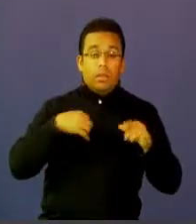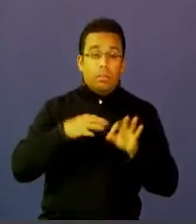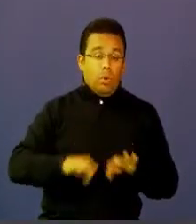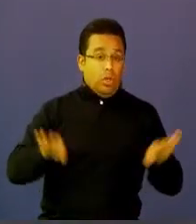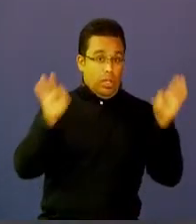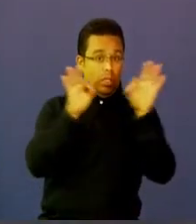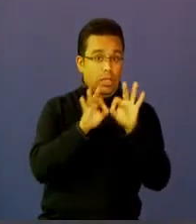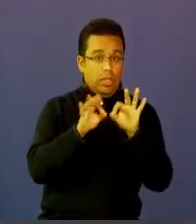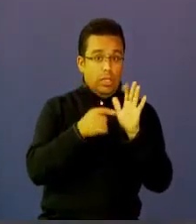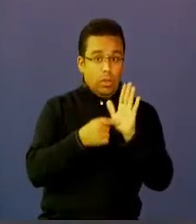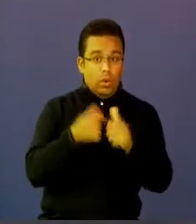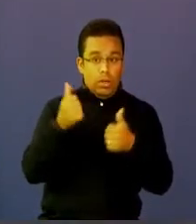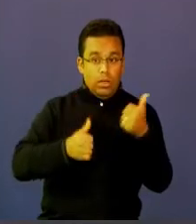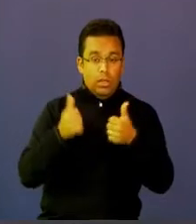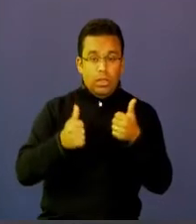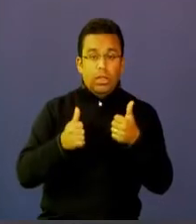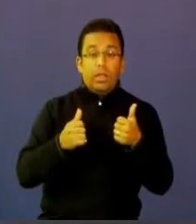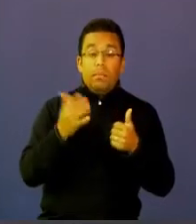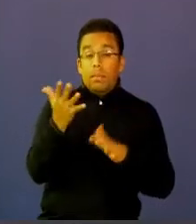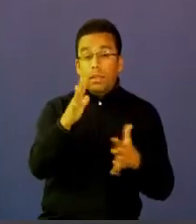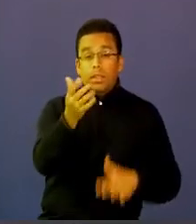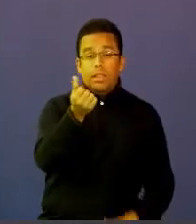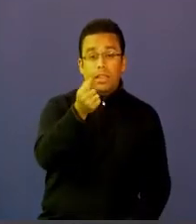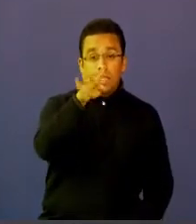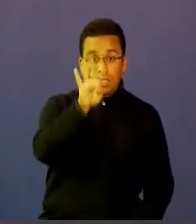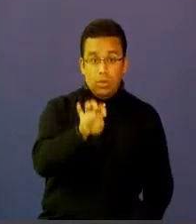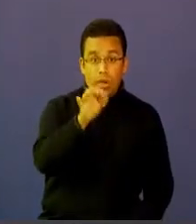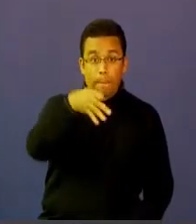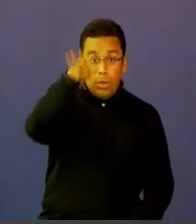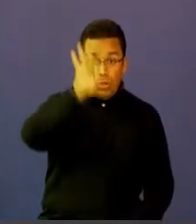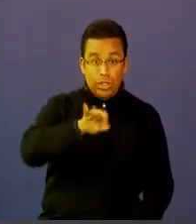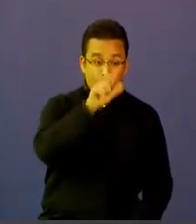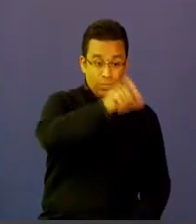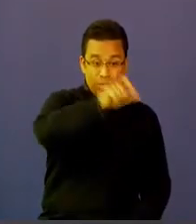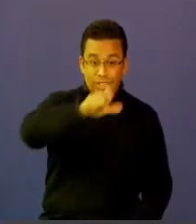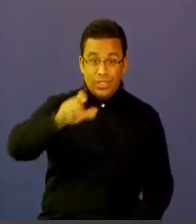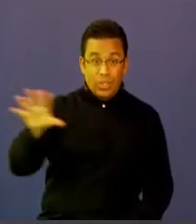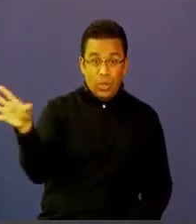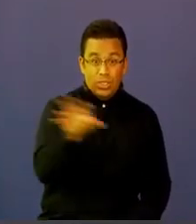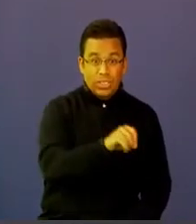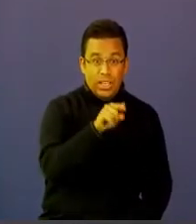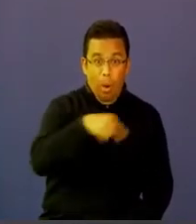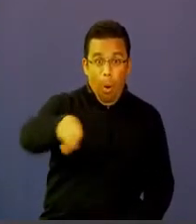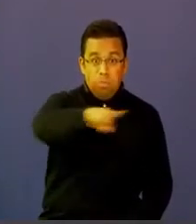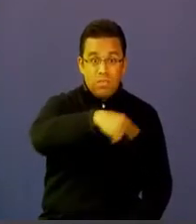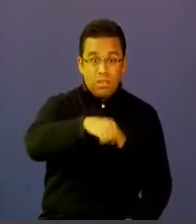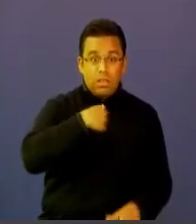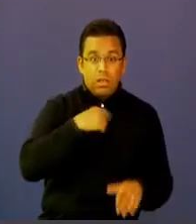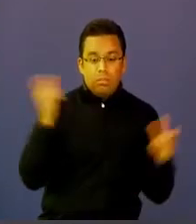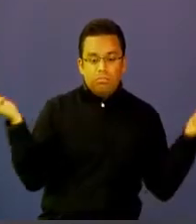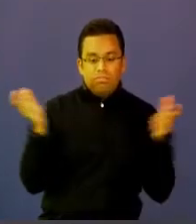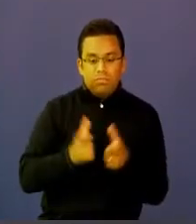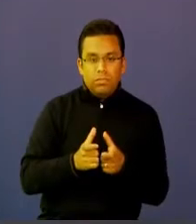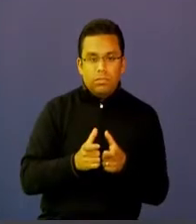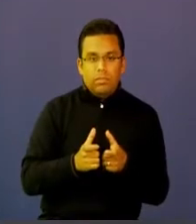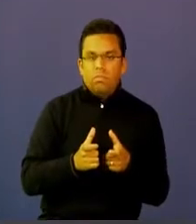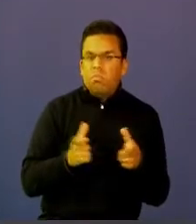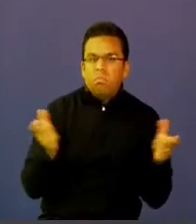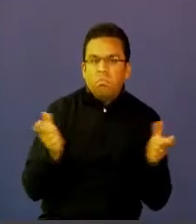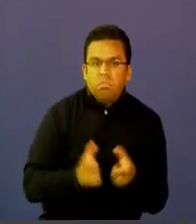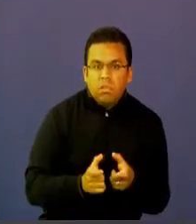encontrado que el 19% de los ciudadanos ha disminuido el consumo de revistas